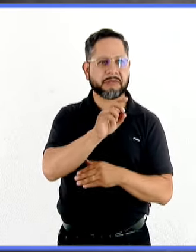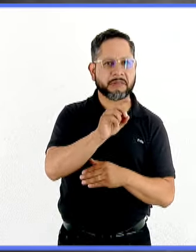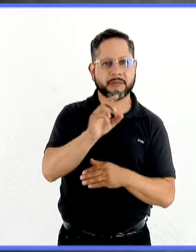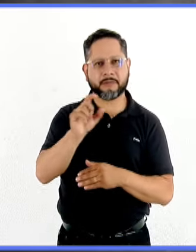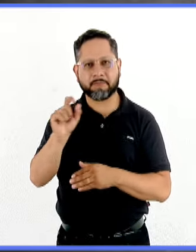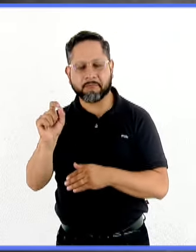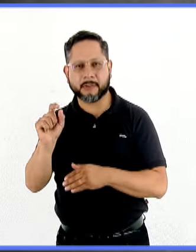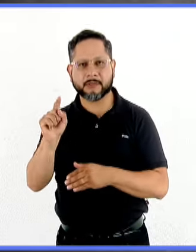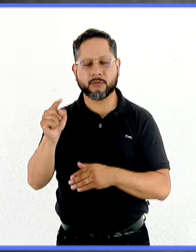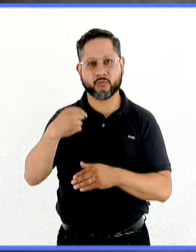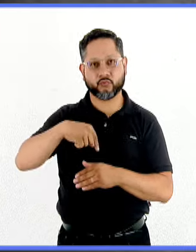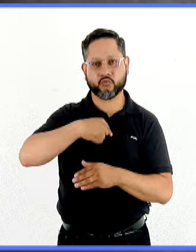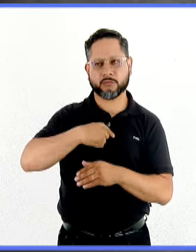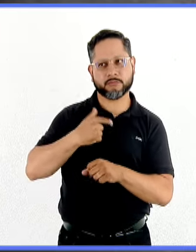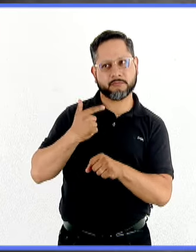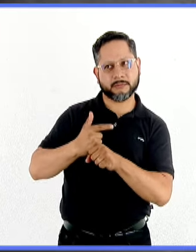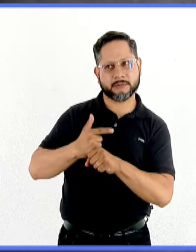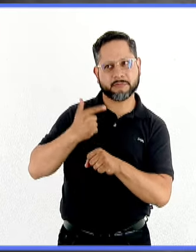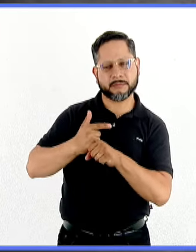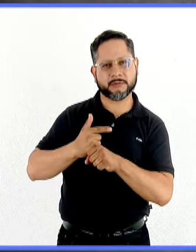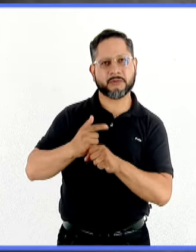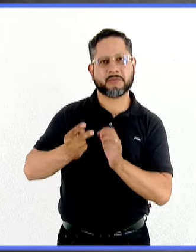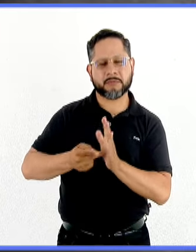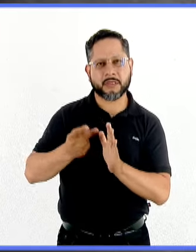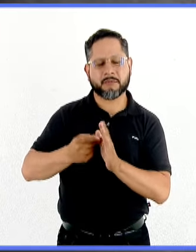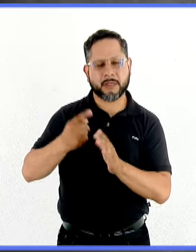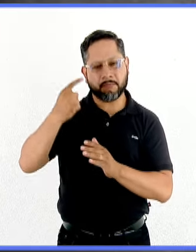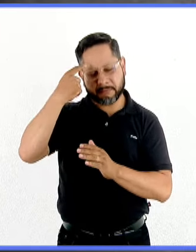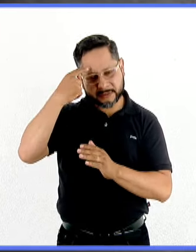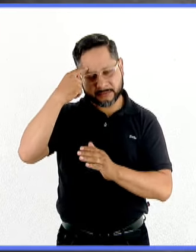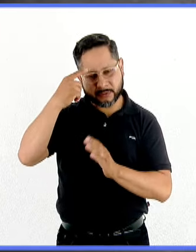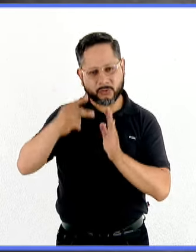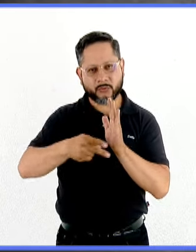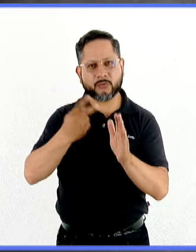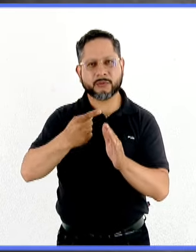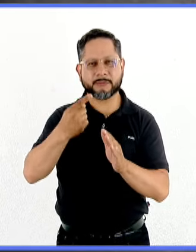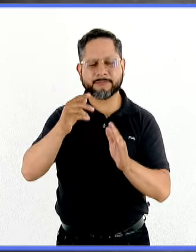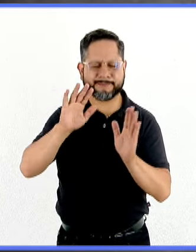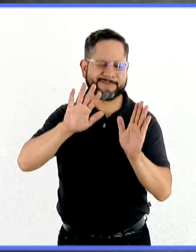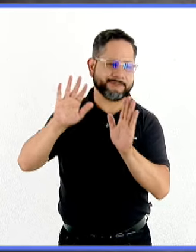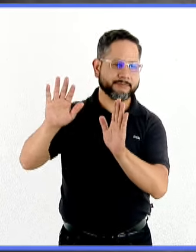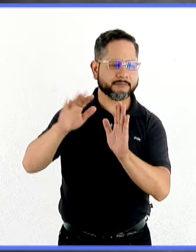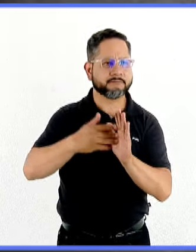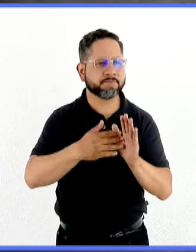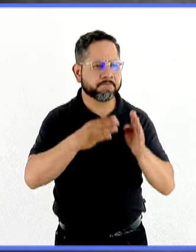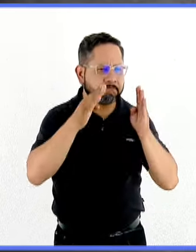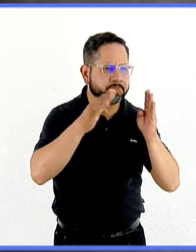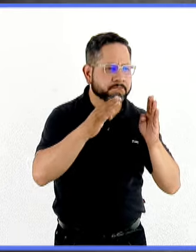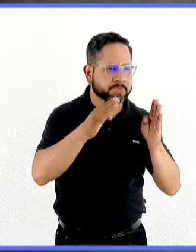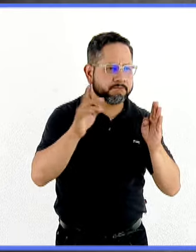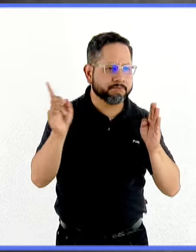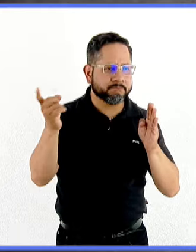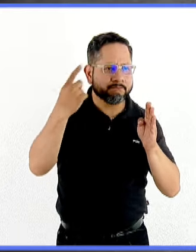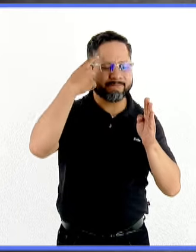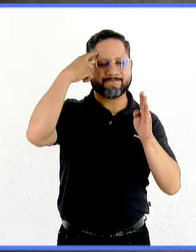que estamos identificando que son pensamientos que son anómalos, las personas se dan cuenta que eso en realidad no necesariamente pertenece a la